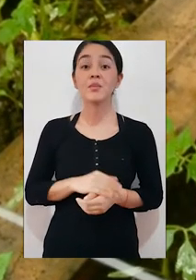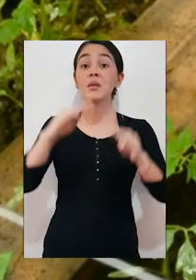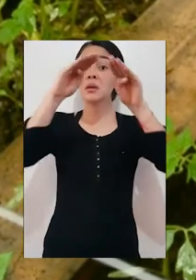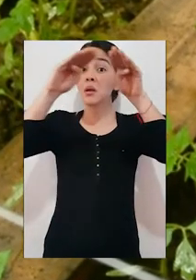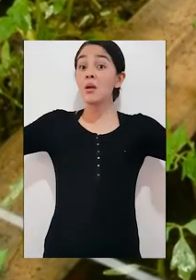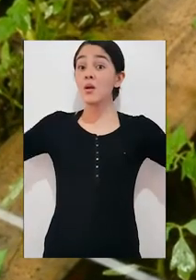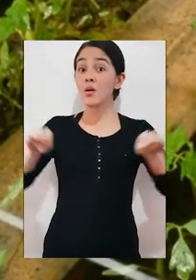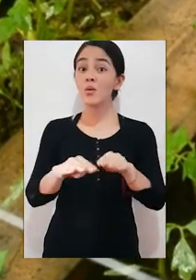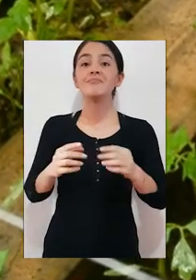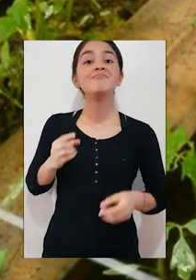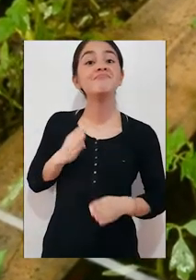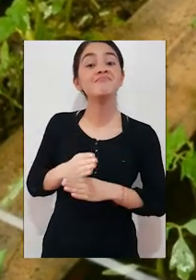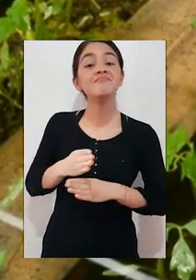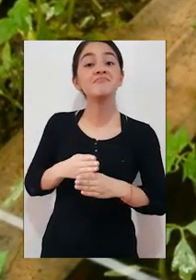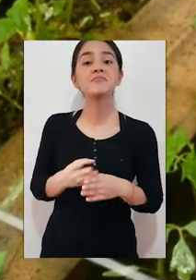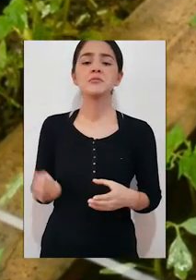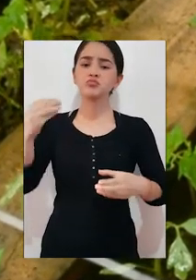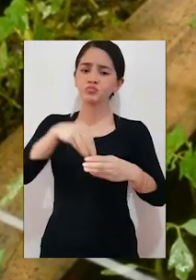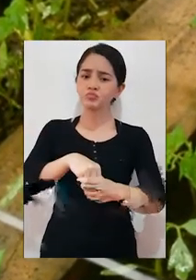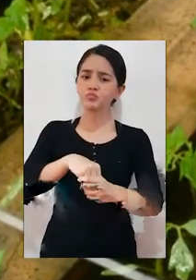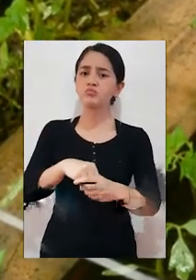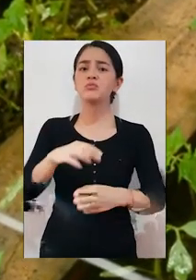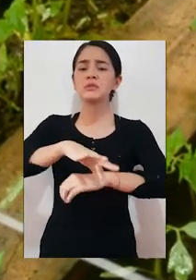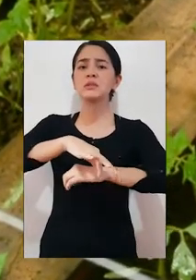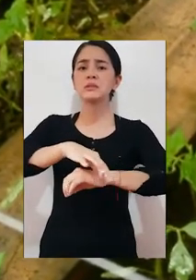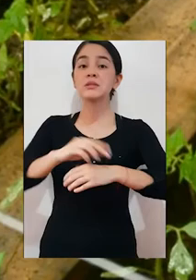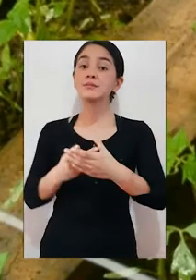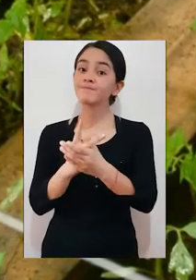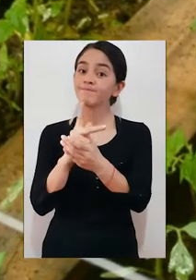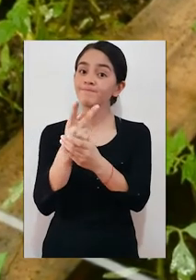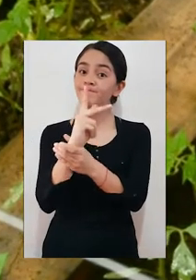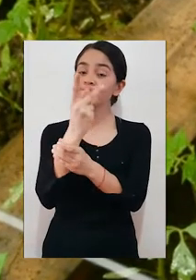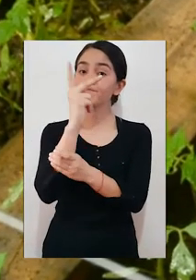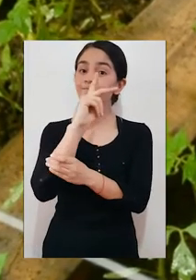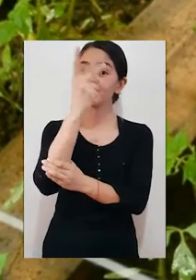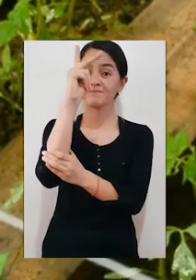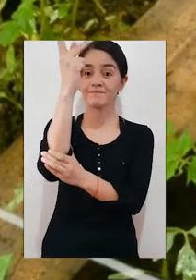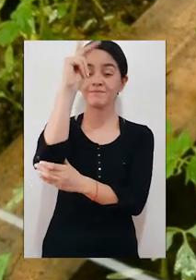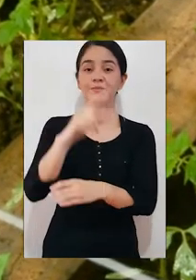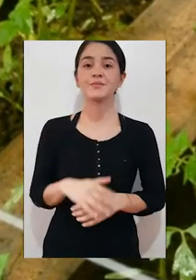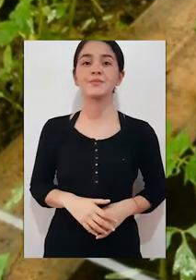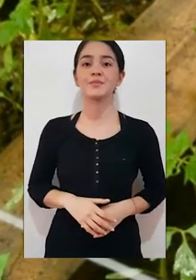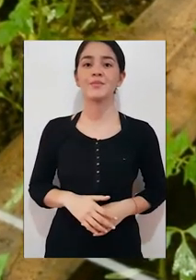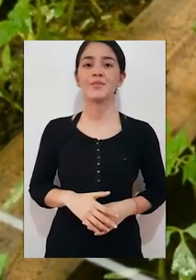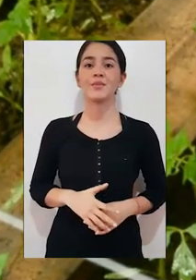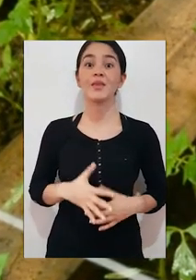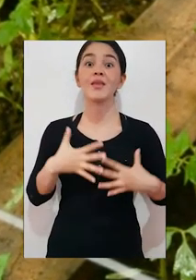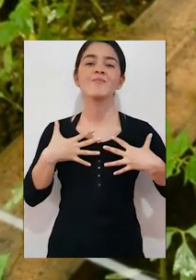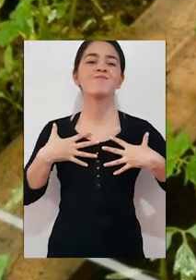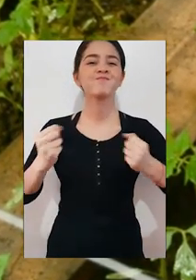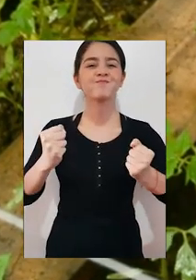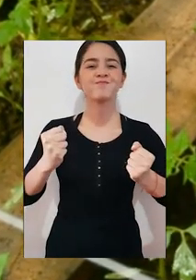sobre una pieza de palet y rellena con tierra. Las plantas, en este caso, crecen de una forma